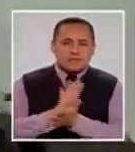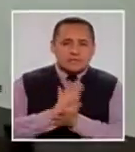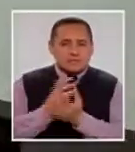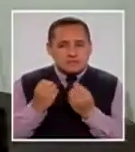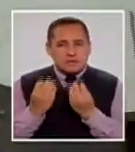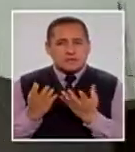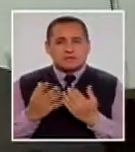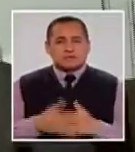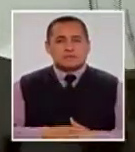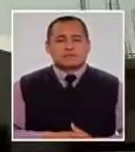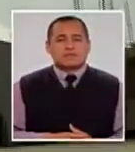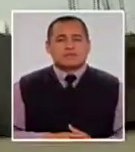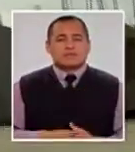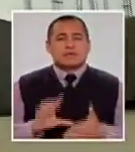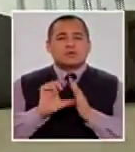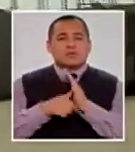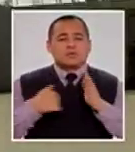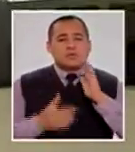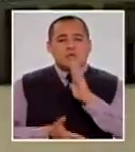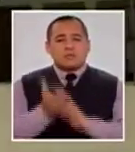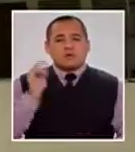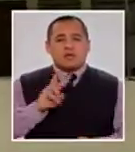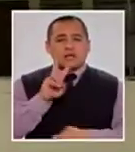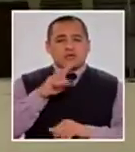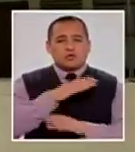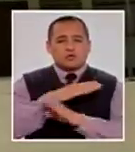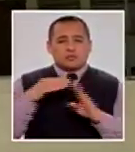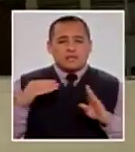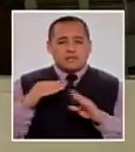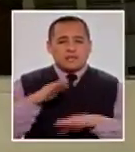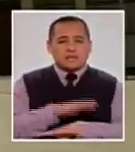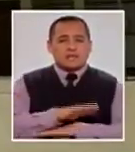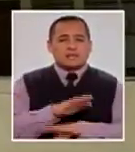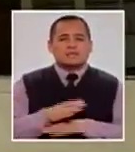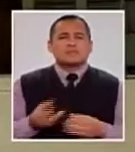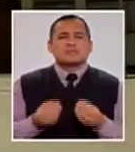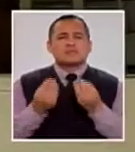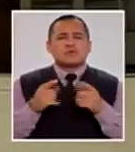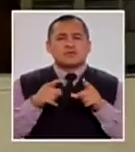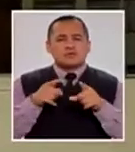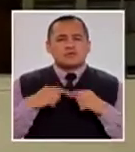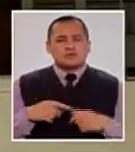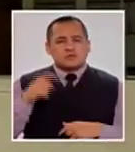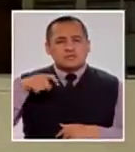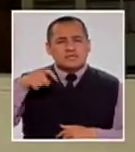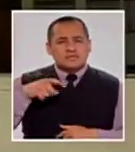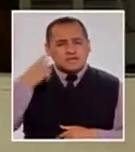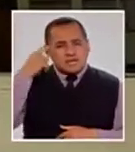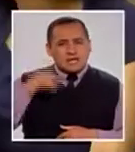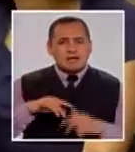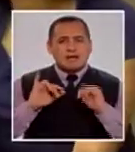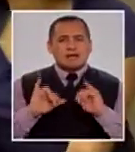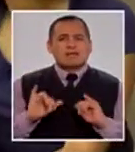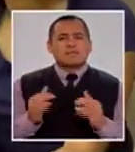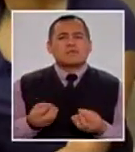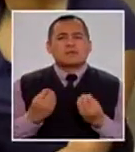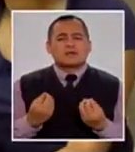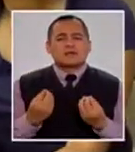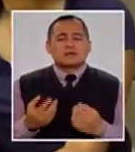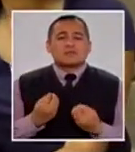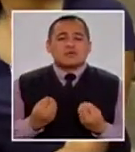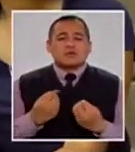ahí, que no le parte nada. Y me voy a las 12 y media de la tarde. ¿Por qué motivo se vio la necesidad de permanecer acá?